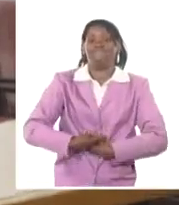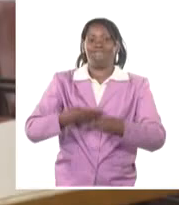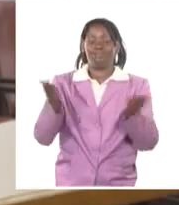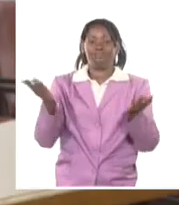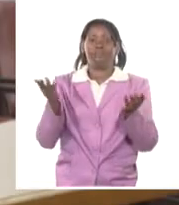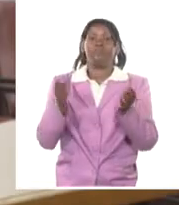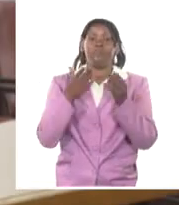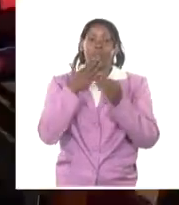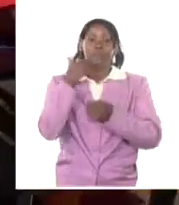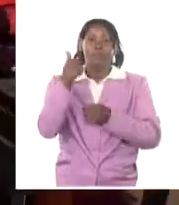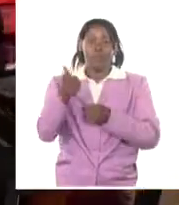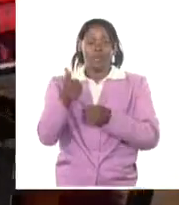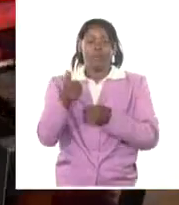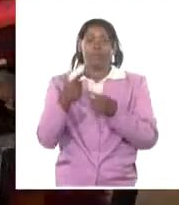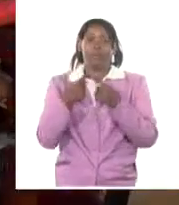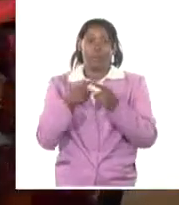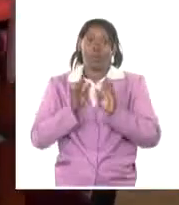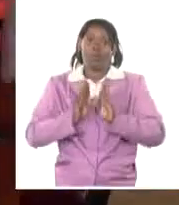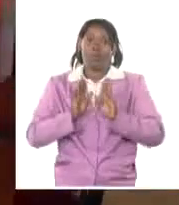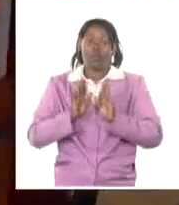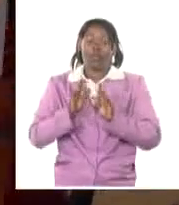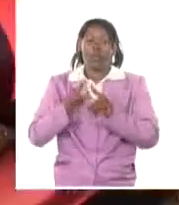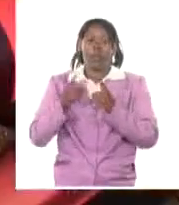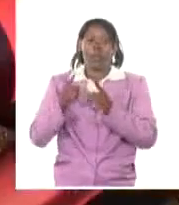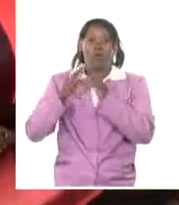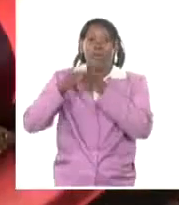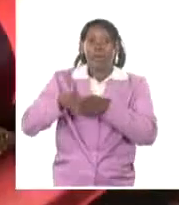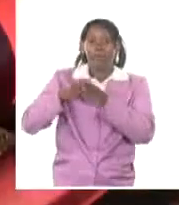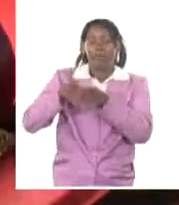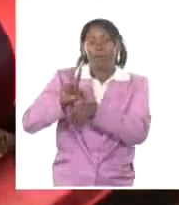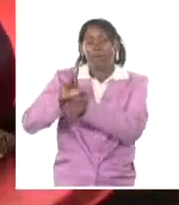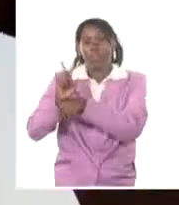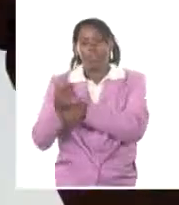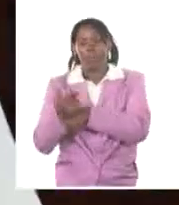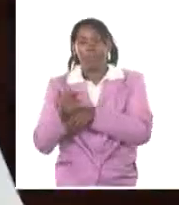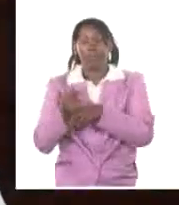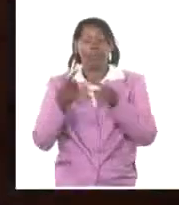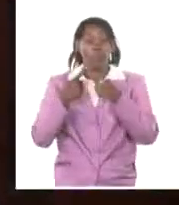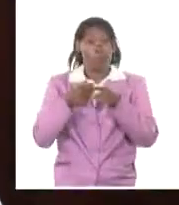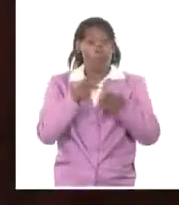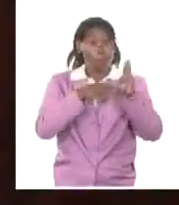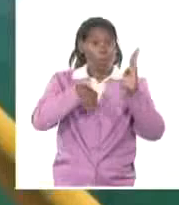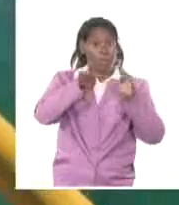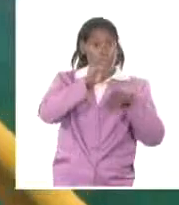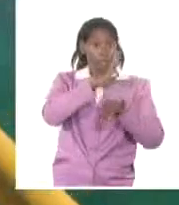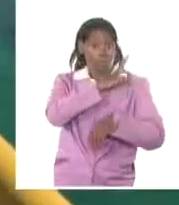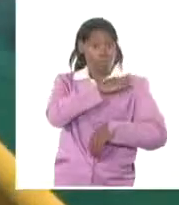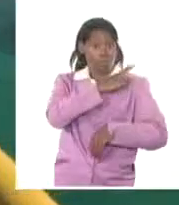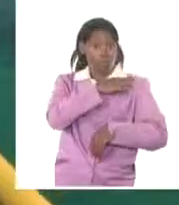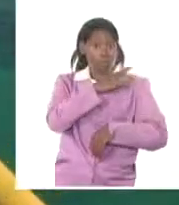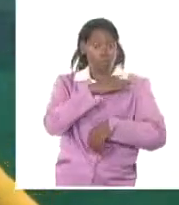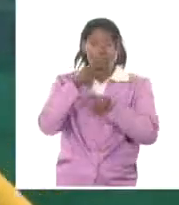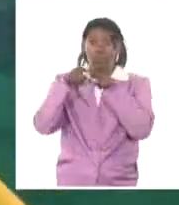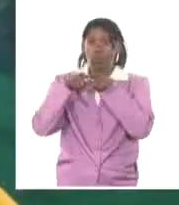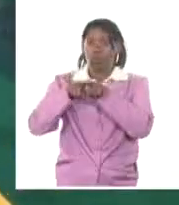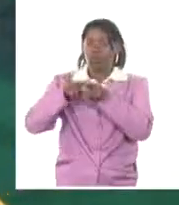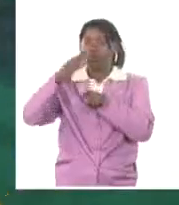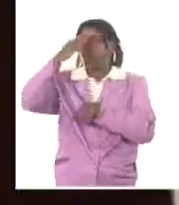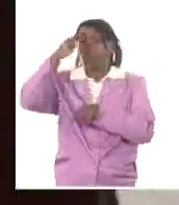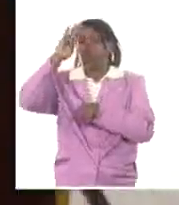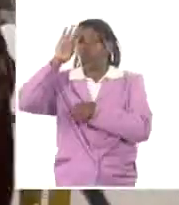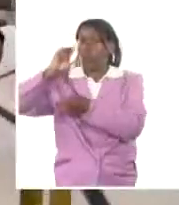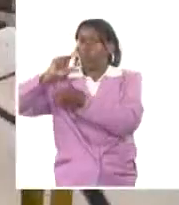están cumpliendo con sus compromisos. El Ministerio de Energía y Minas y la Unión Cuba Petróleo mantienen contactos con